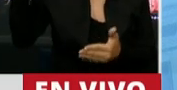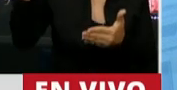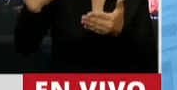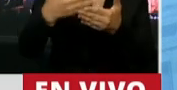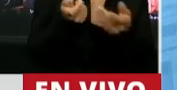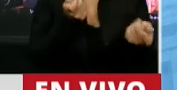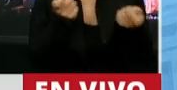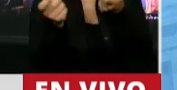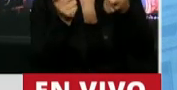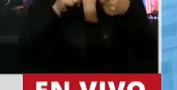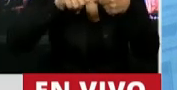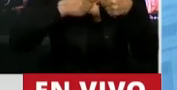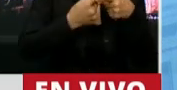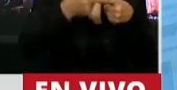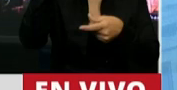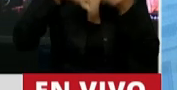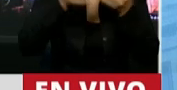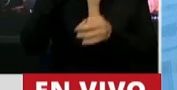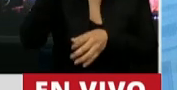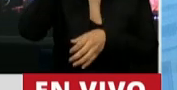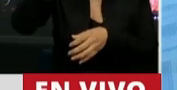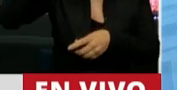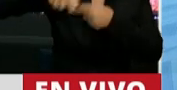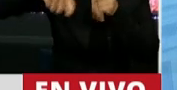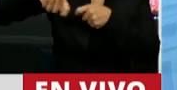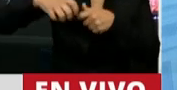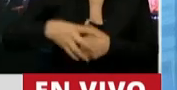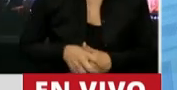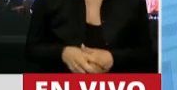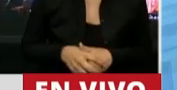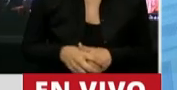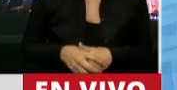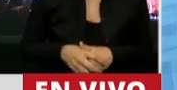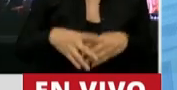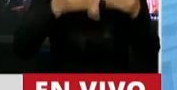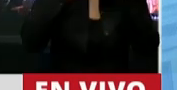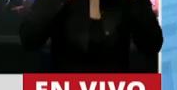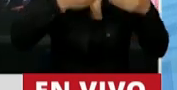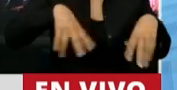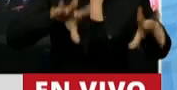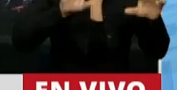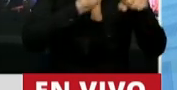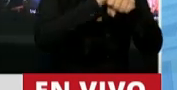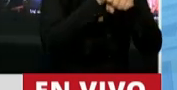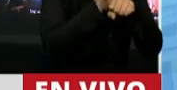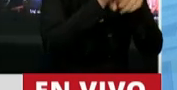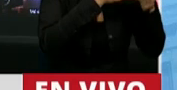política y la justicia de Santiago del Estero. Y desde que comenzó la pandemia,